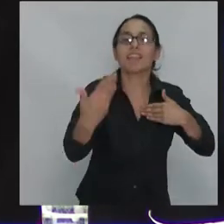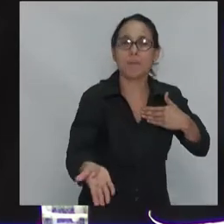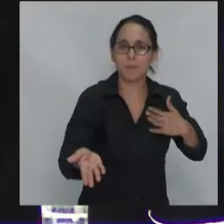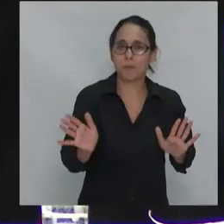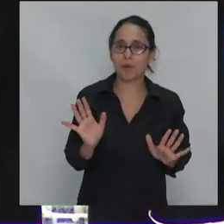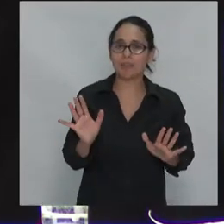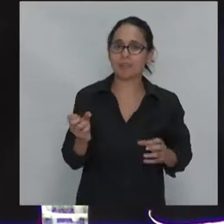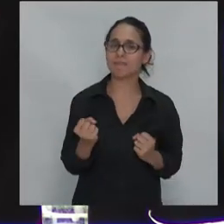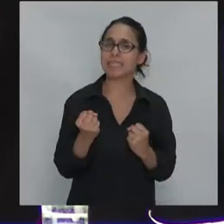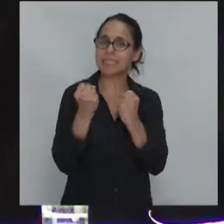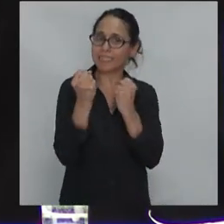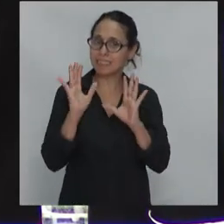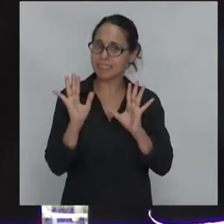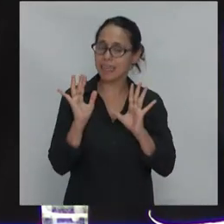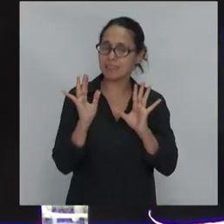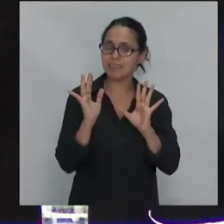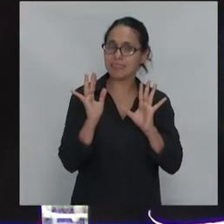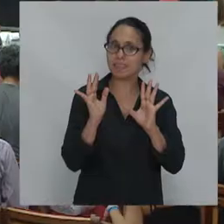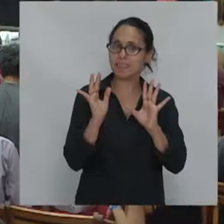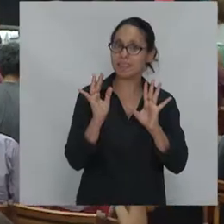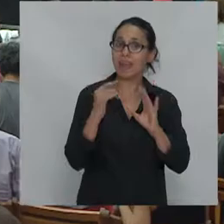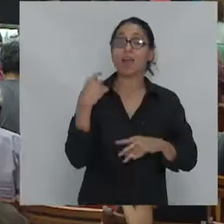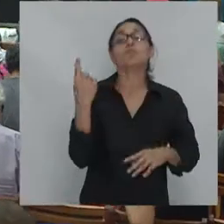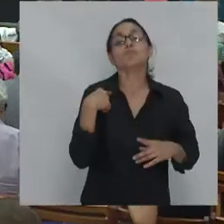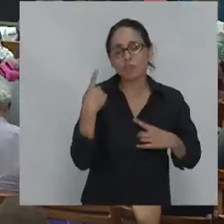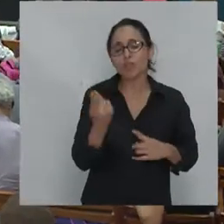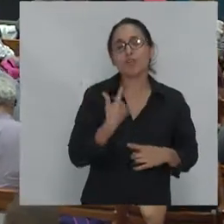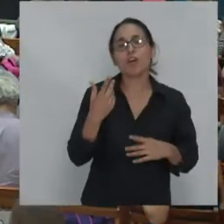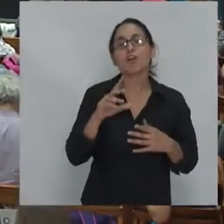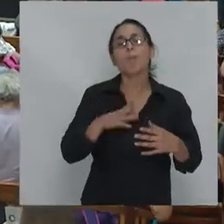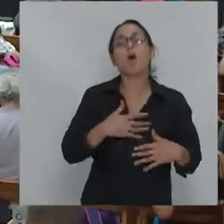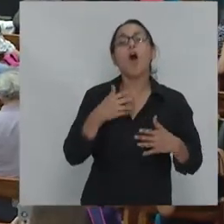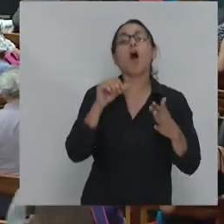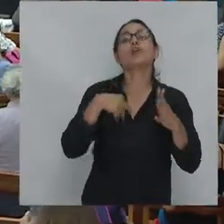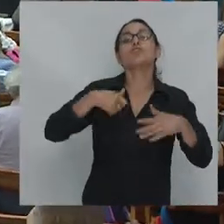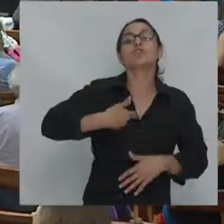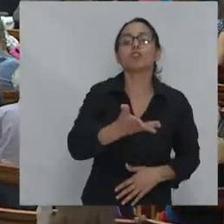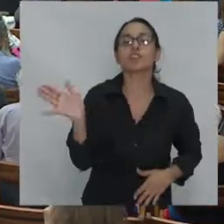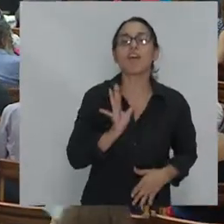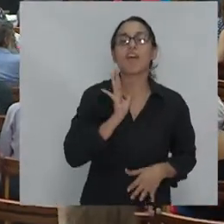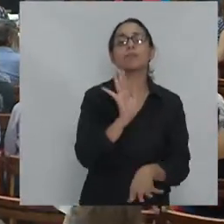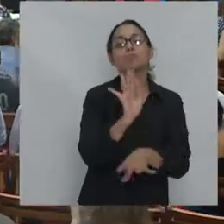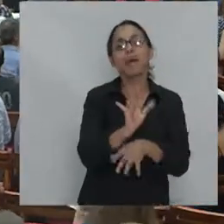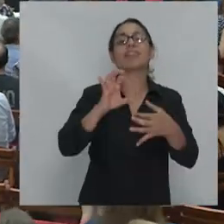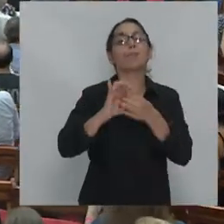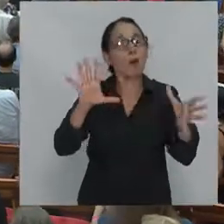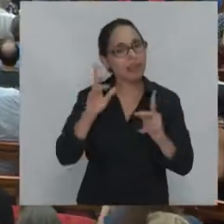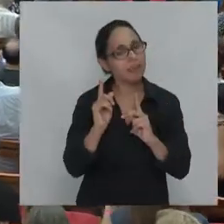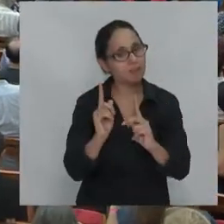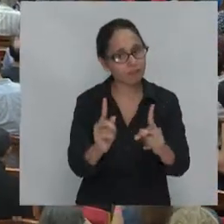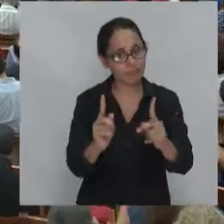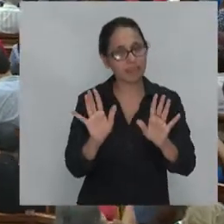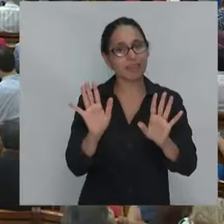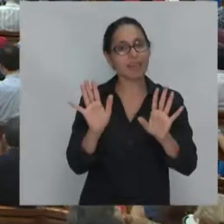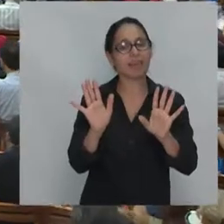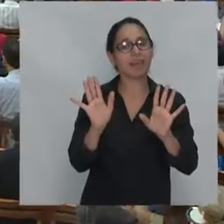sociedades, bueno, evidentemente se llaman todavía democráticas, pero finalmente eso no significa estrictamente nada, porque,